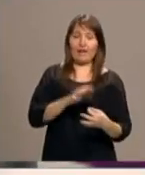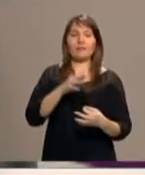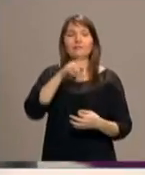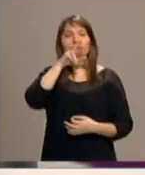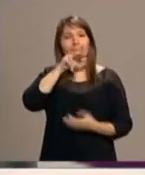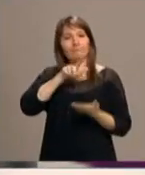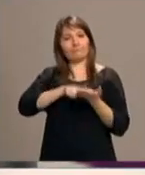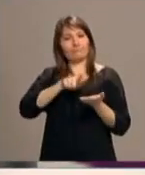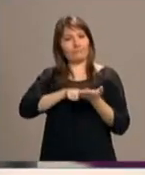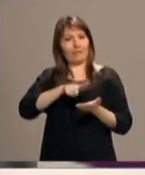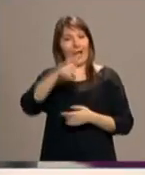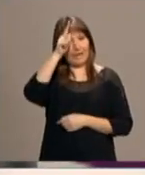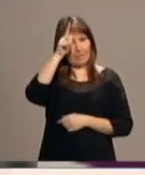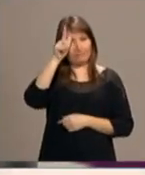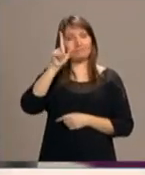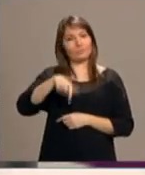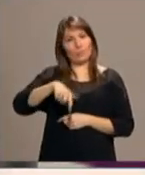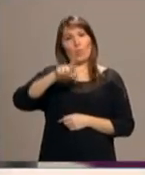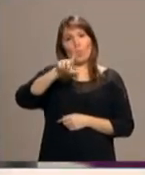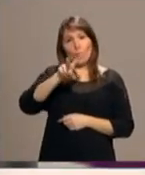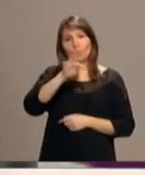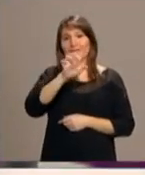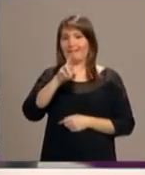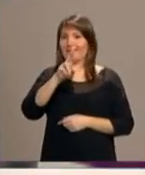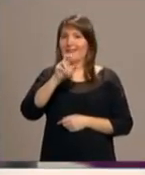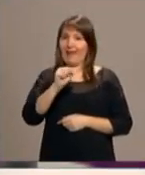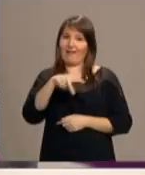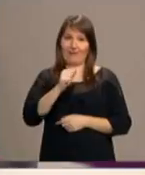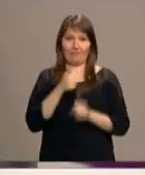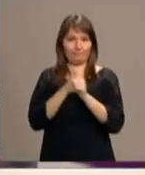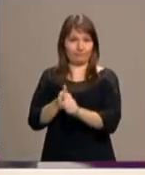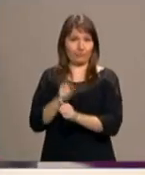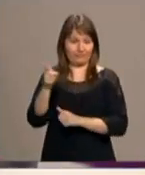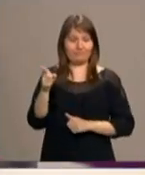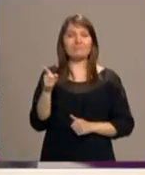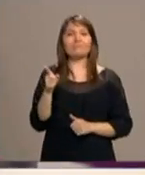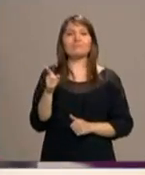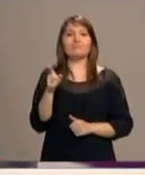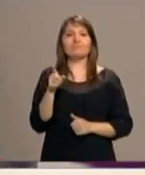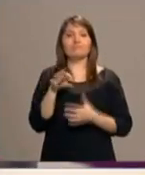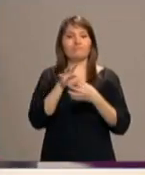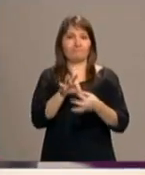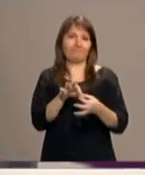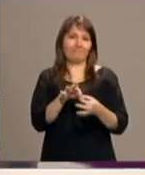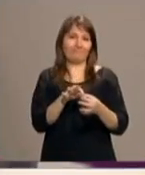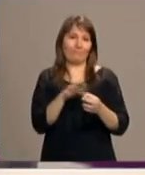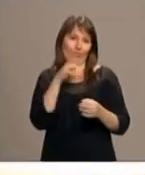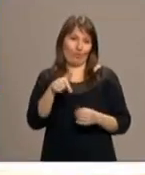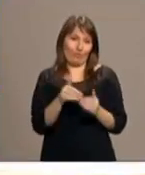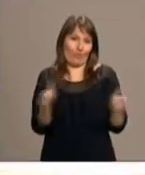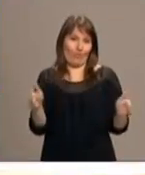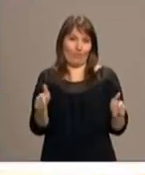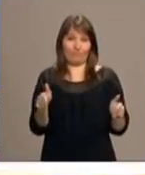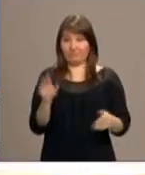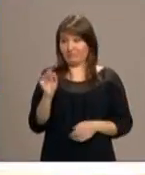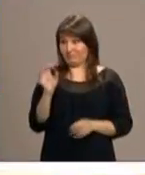luterana, porque esta conmemoración de la Reforma está muy ligada al luteranismo. Claro, comenzó